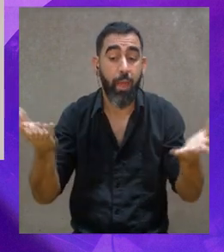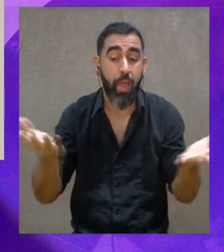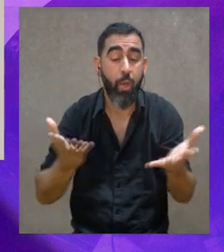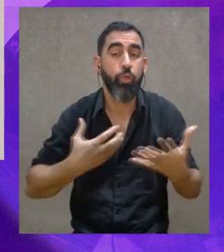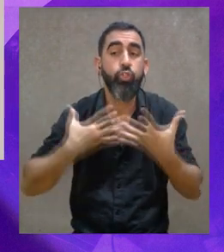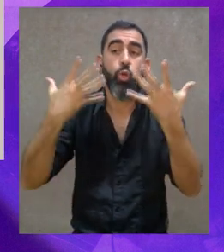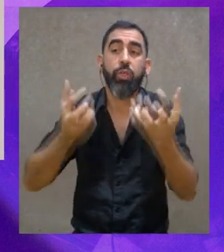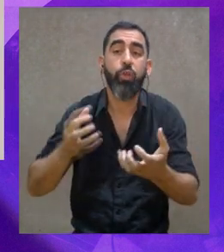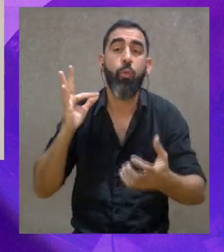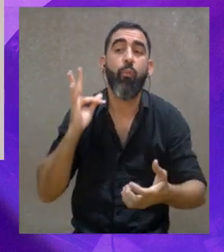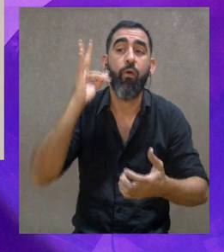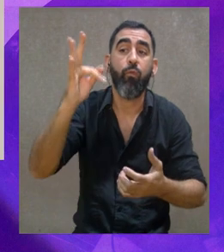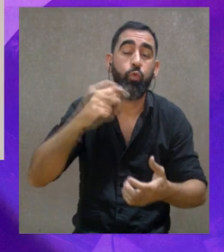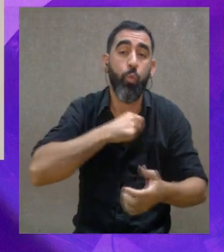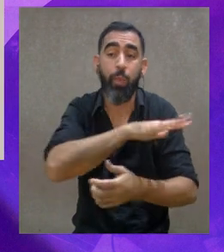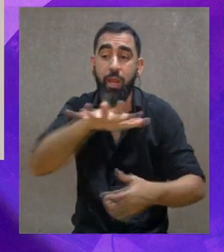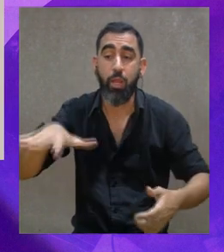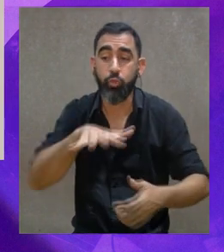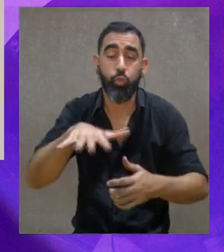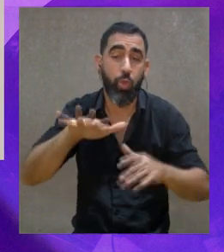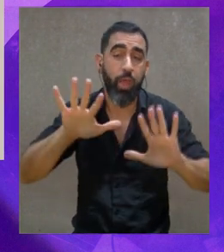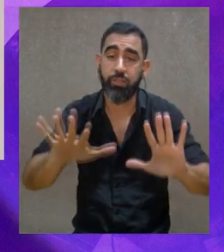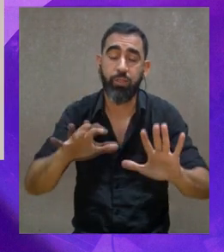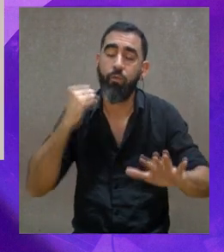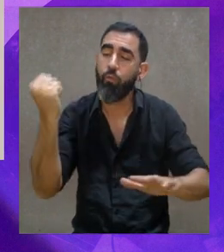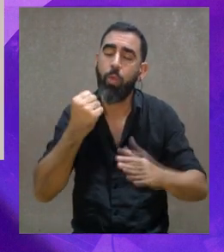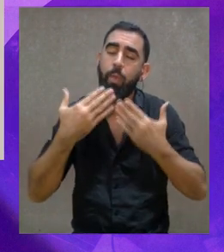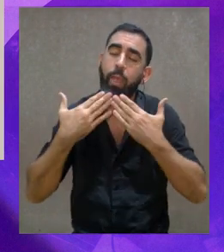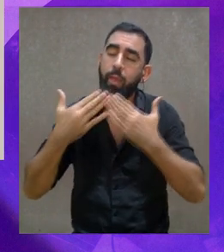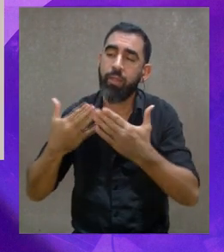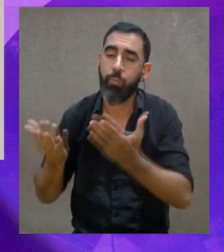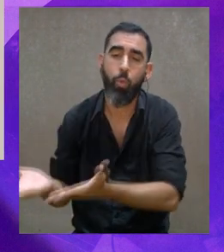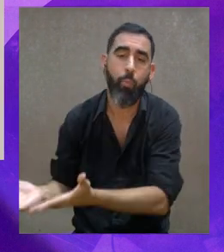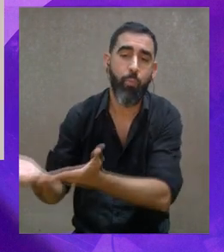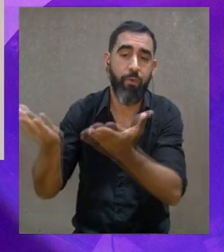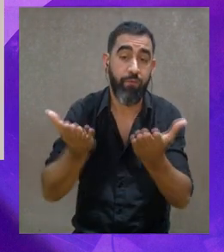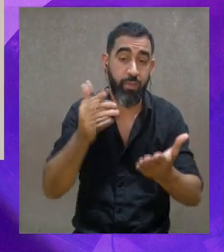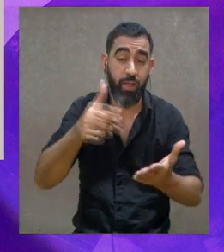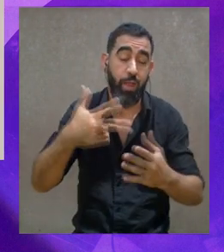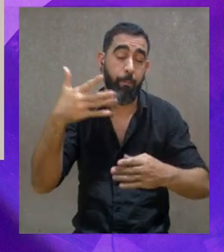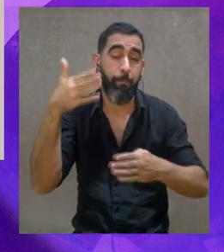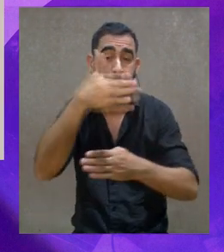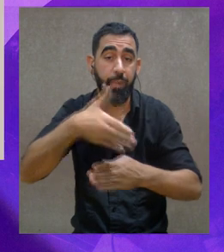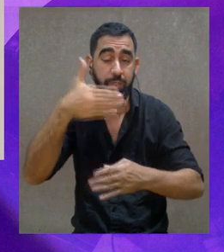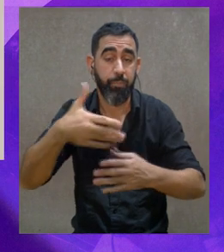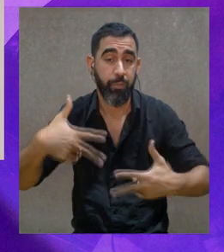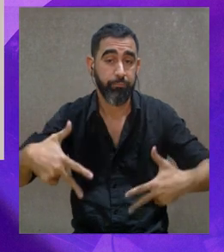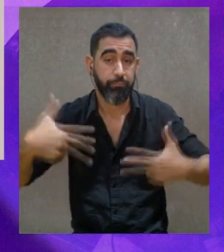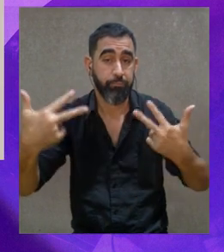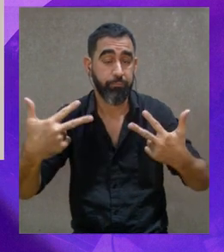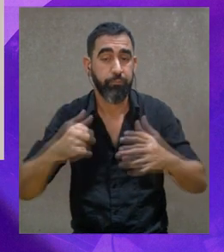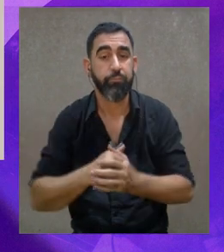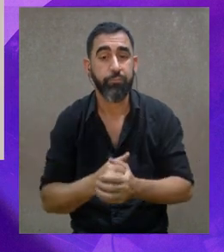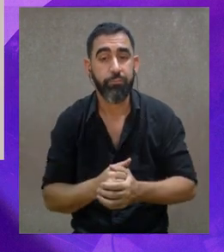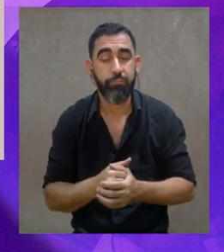cosas nos fortalecen, y nos hace pensar también en cuál es nuestra vocación y